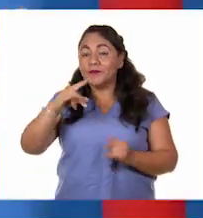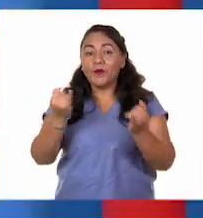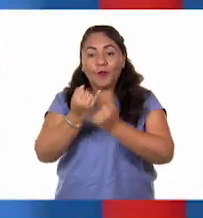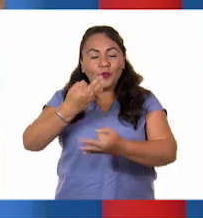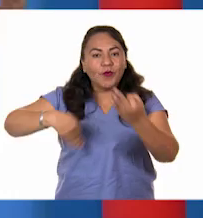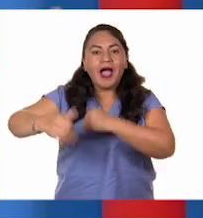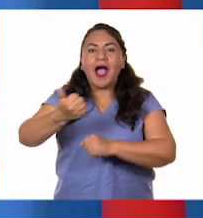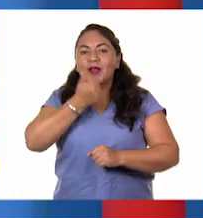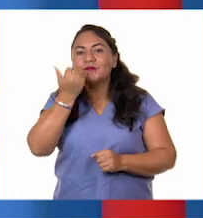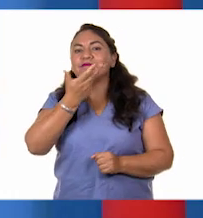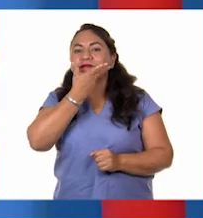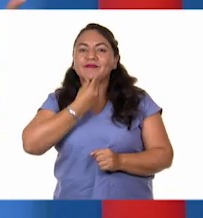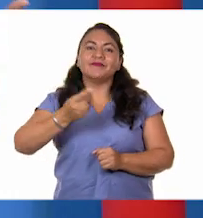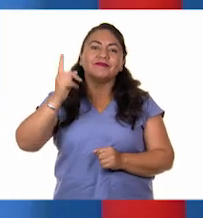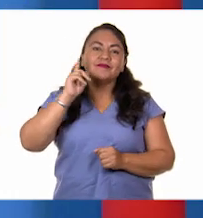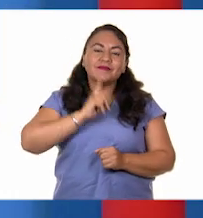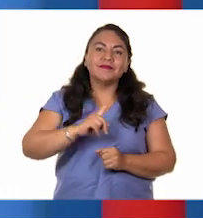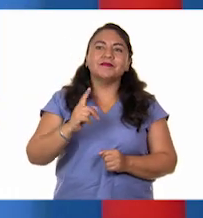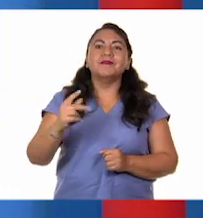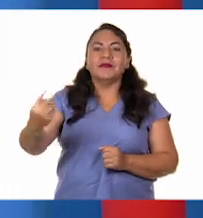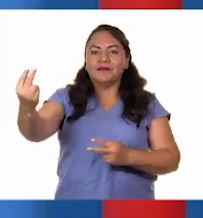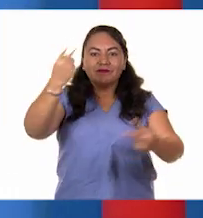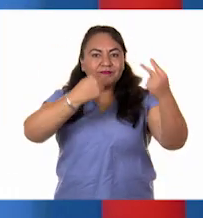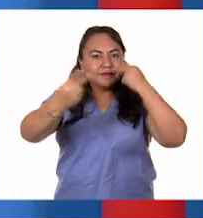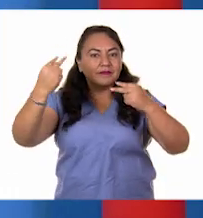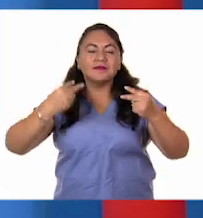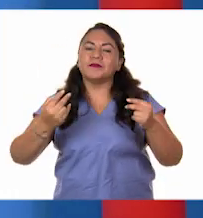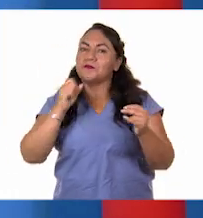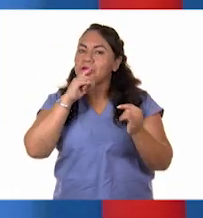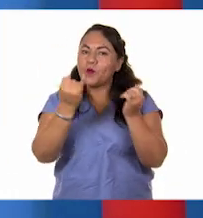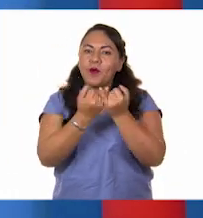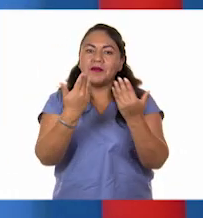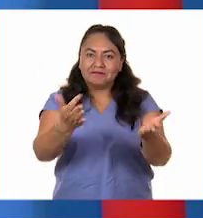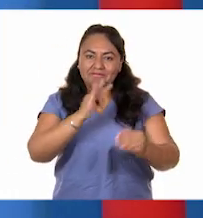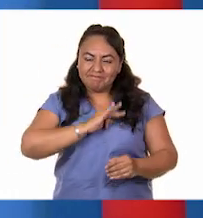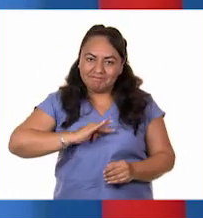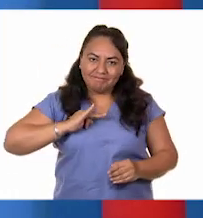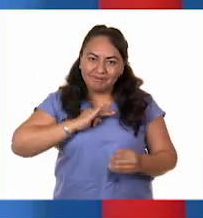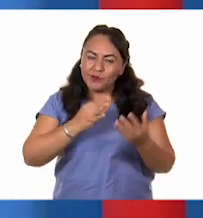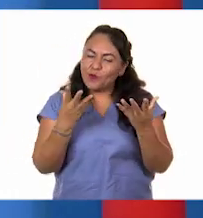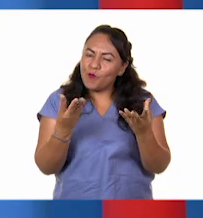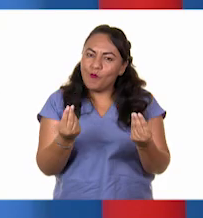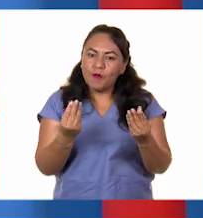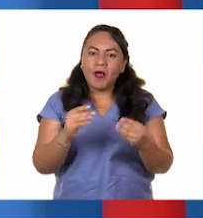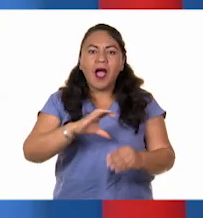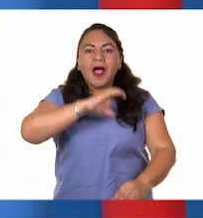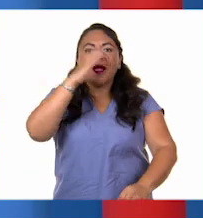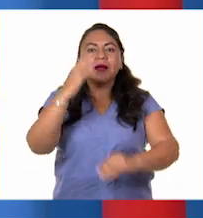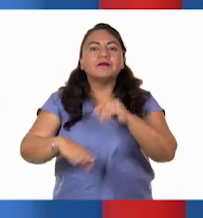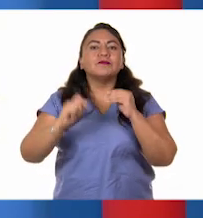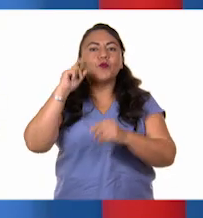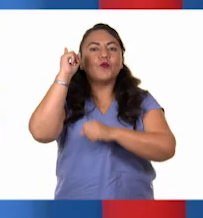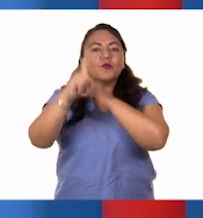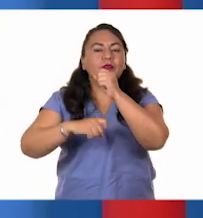los alumnos y alumnos que nos ven, claro, también, muchas felicidades por haber concluido un ciclo escolar